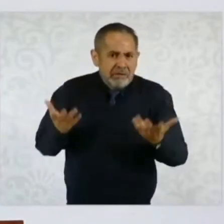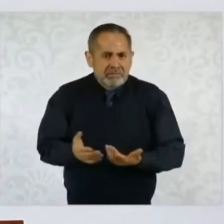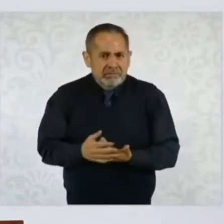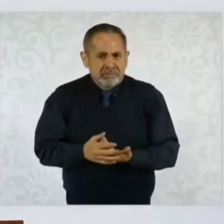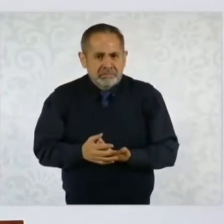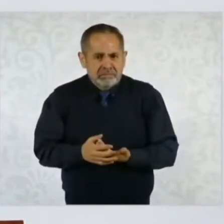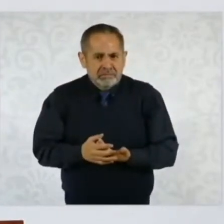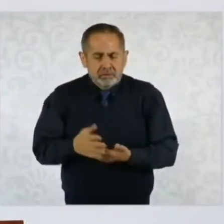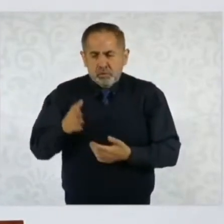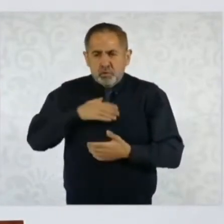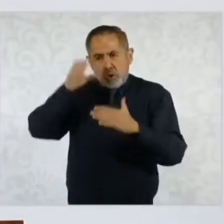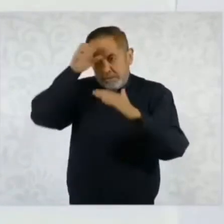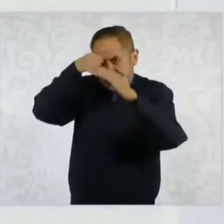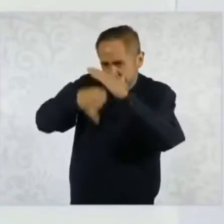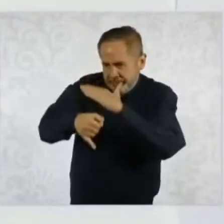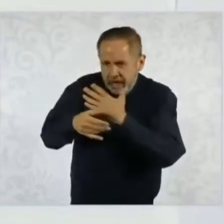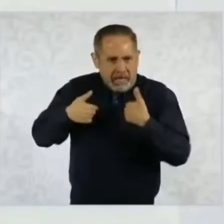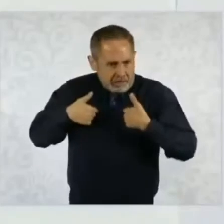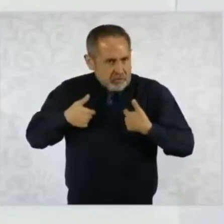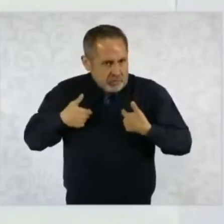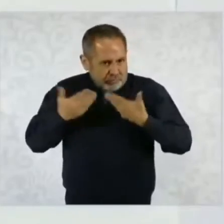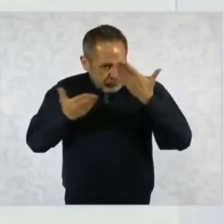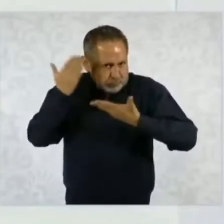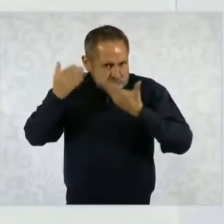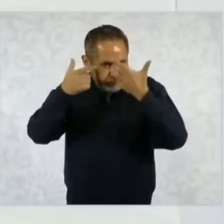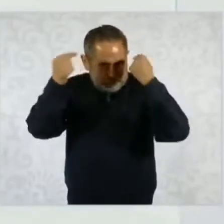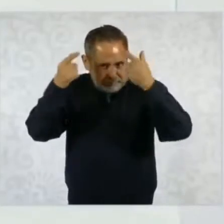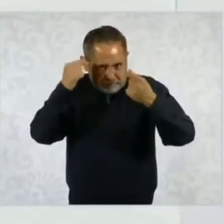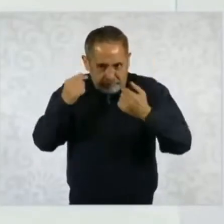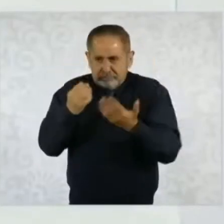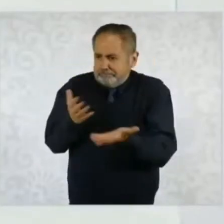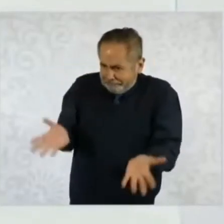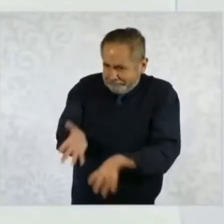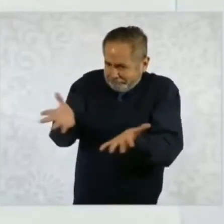Como científica, pues vamos a impulsar el desarrollo tecnológico.